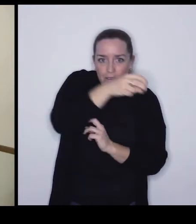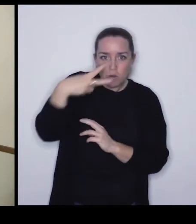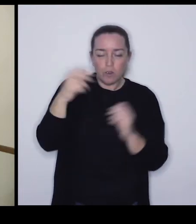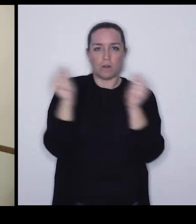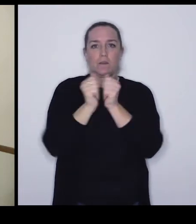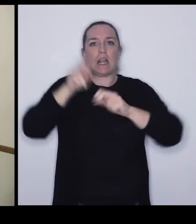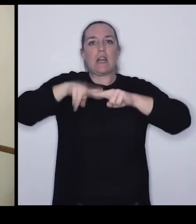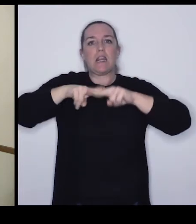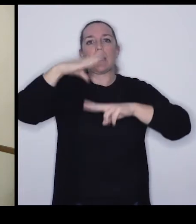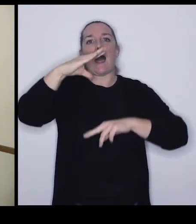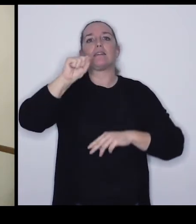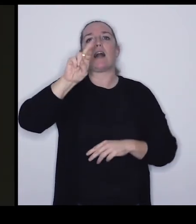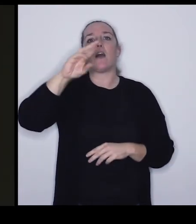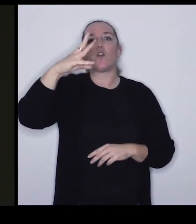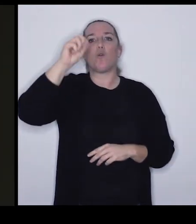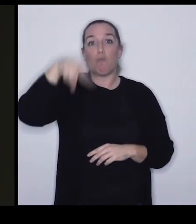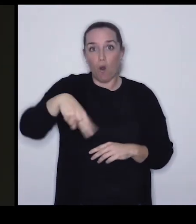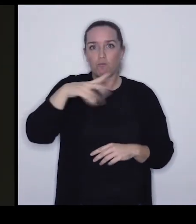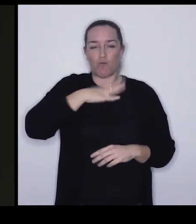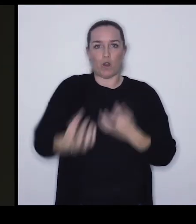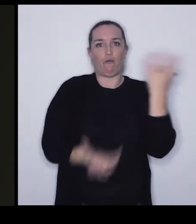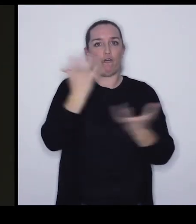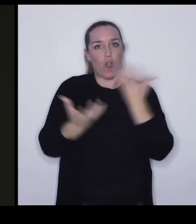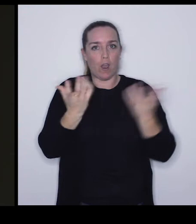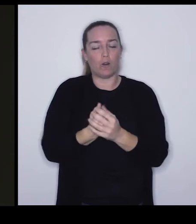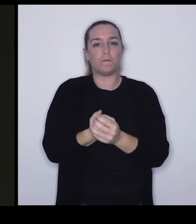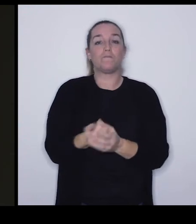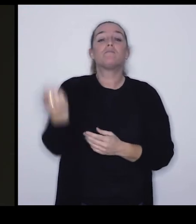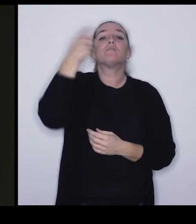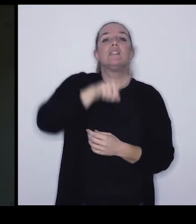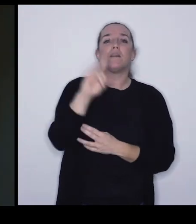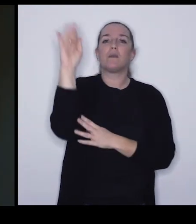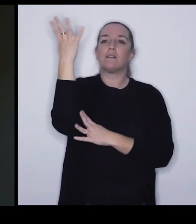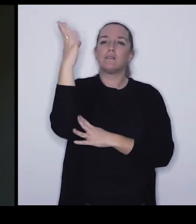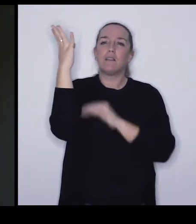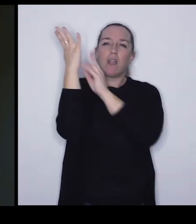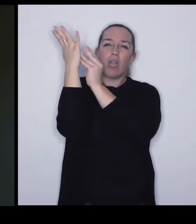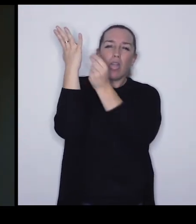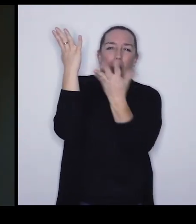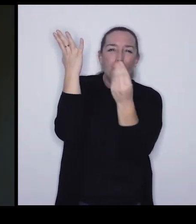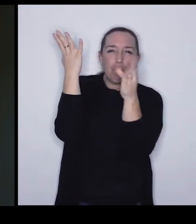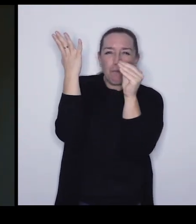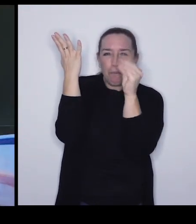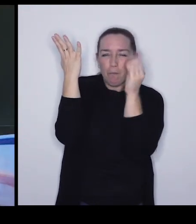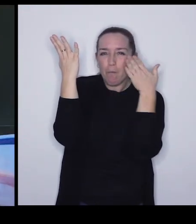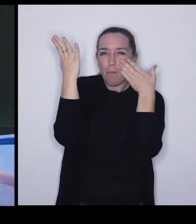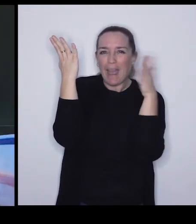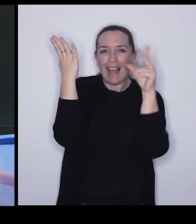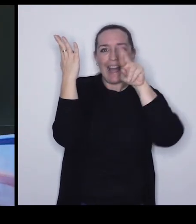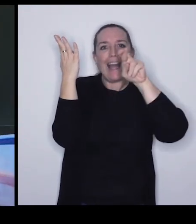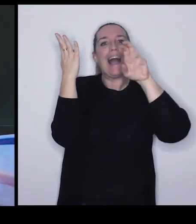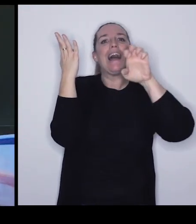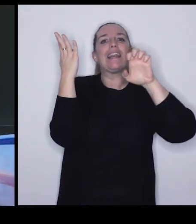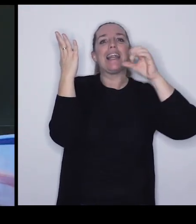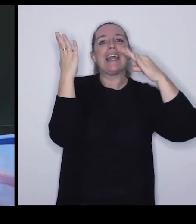carbón... ...y también llama mucho la atención el ámbar... ...una resina fósil... ...que a veces al derramarse por la planta...